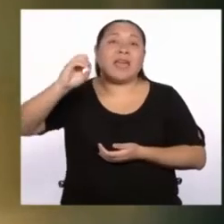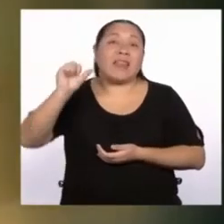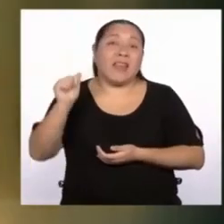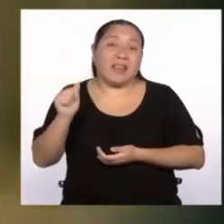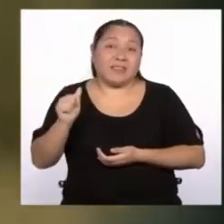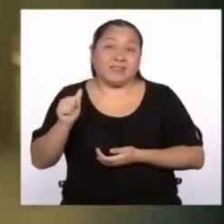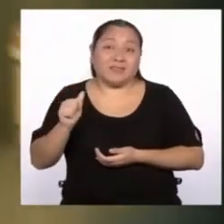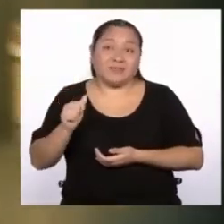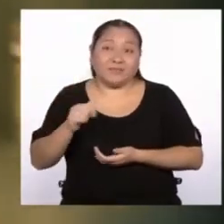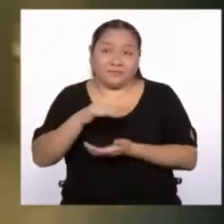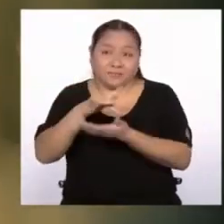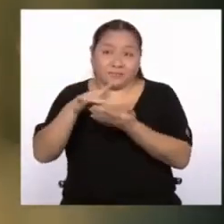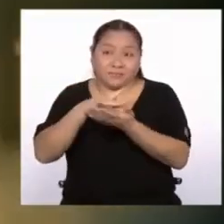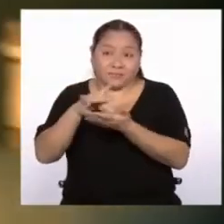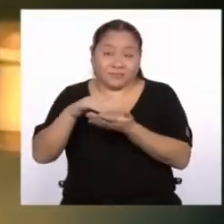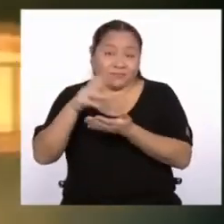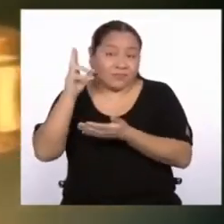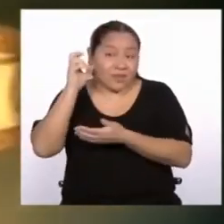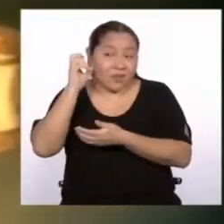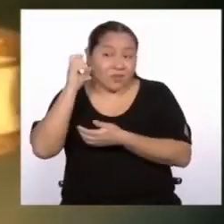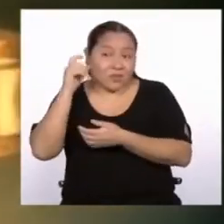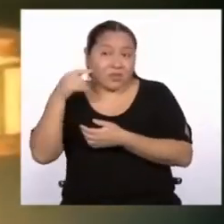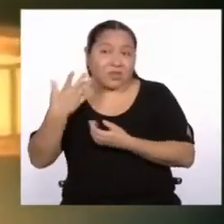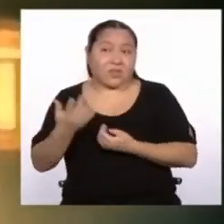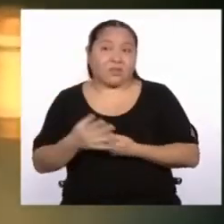Los cilindros Edison.